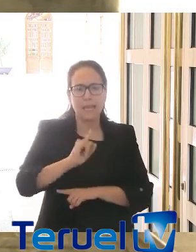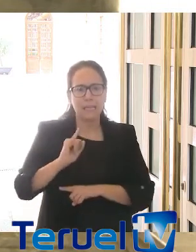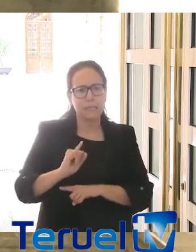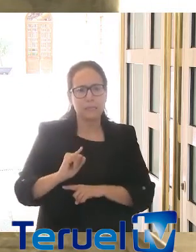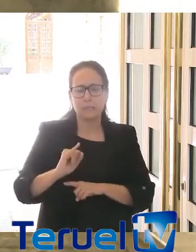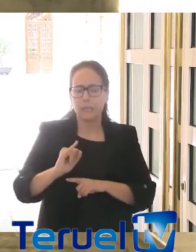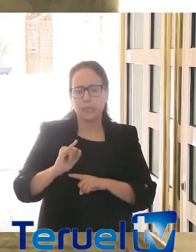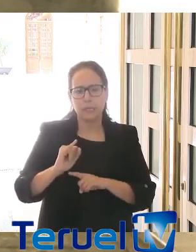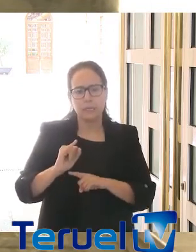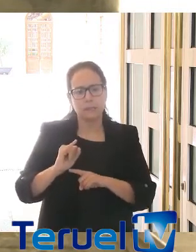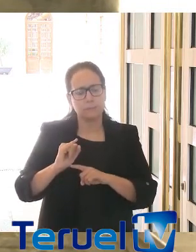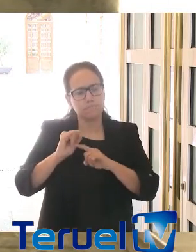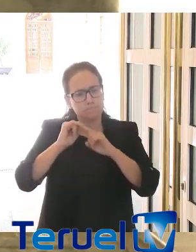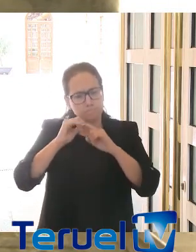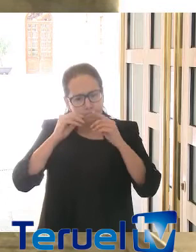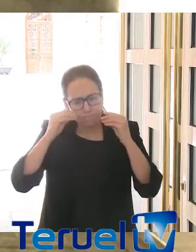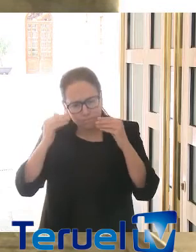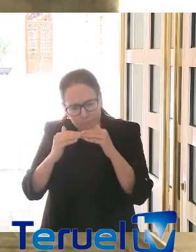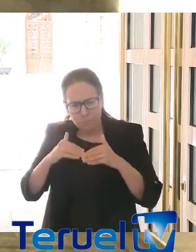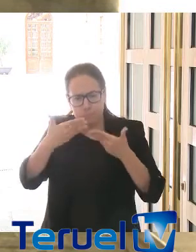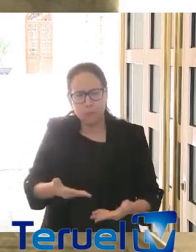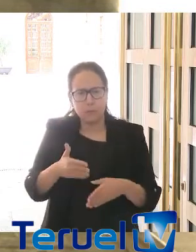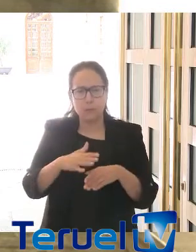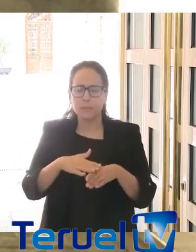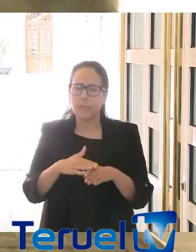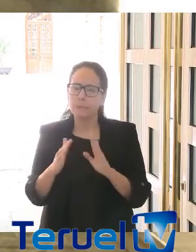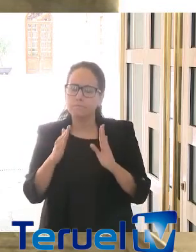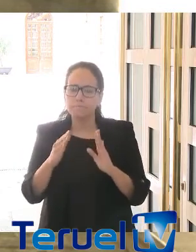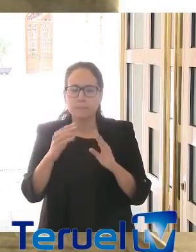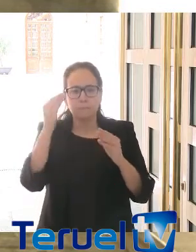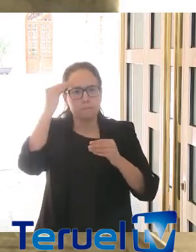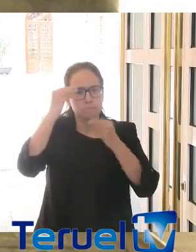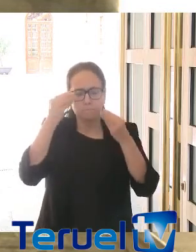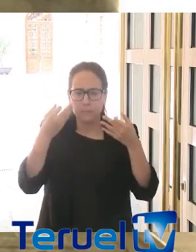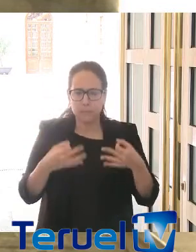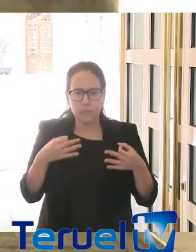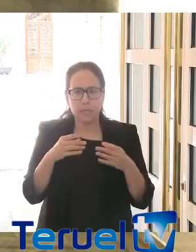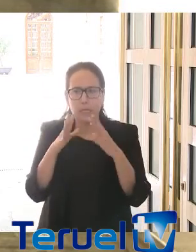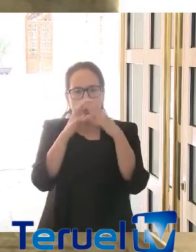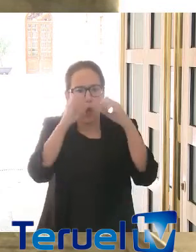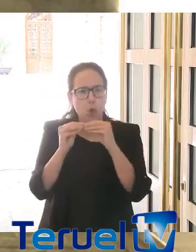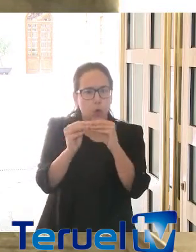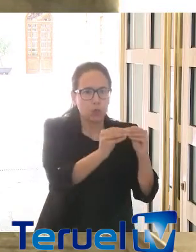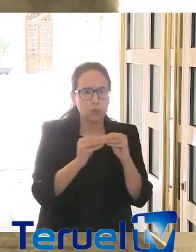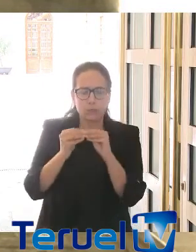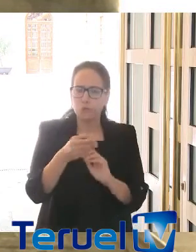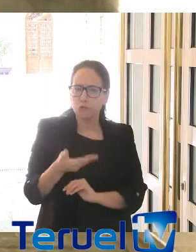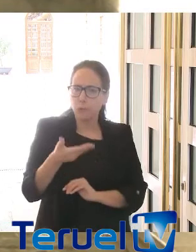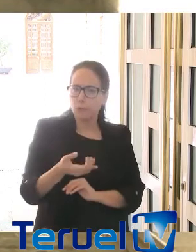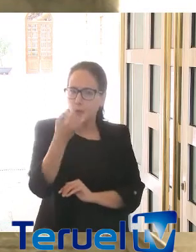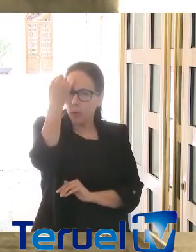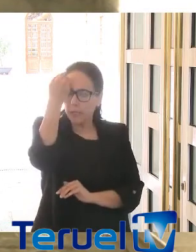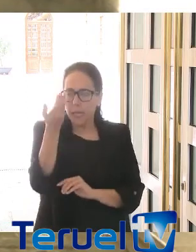desde la sensatez, desde el más amplio consenso y, por supuesto, siempre con iniciativas